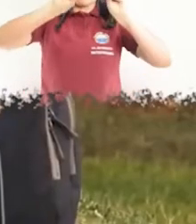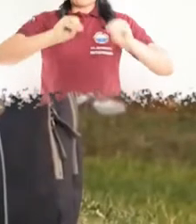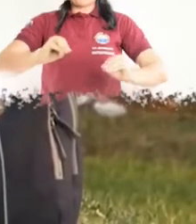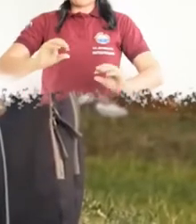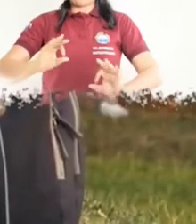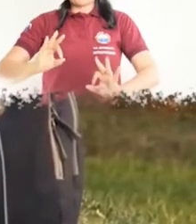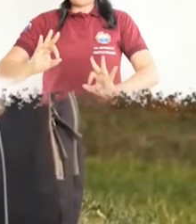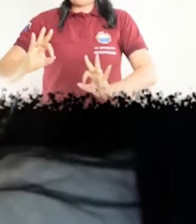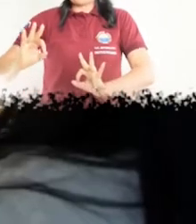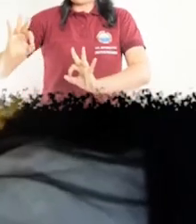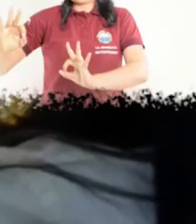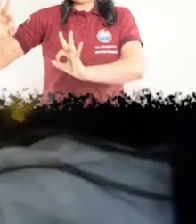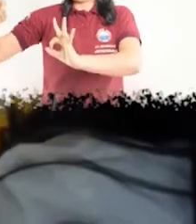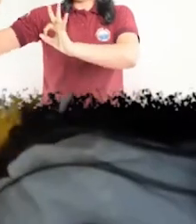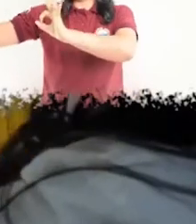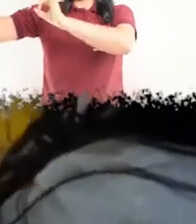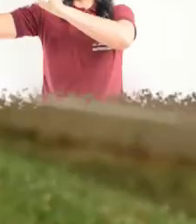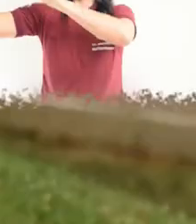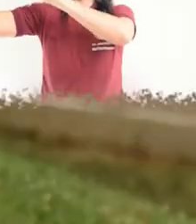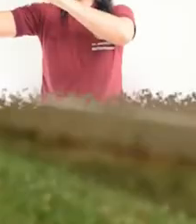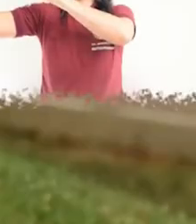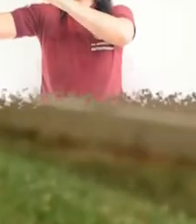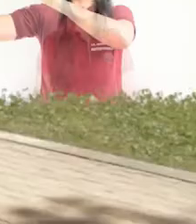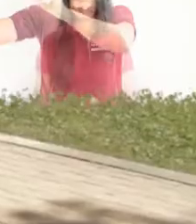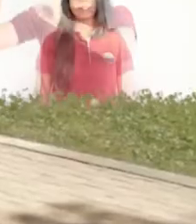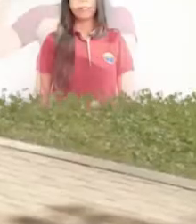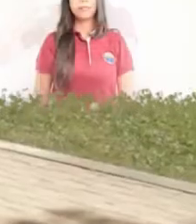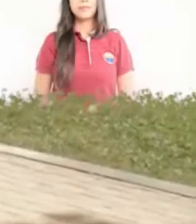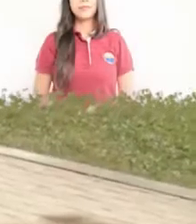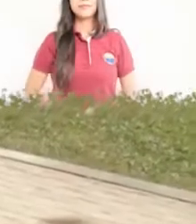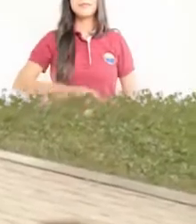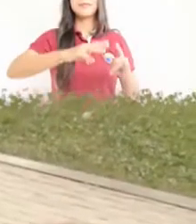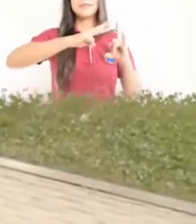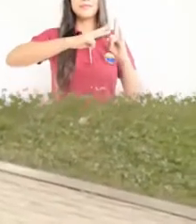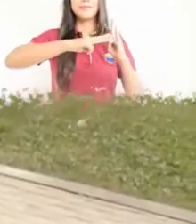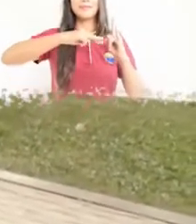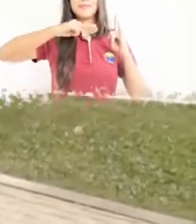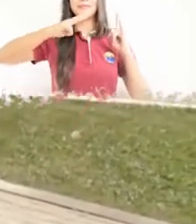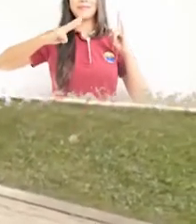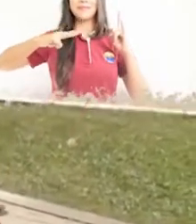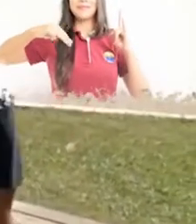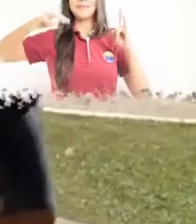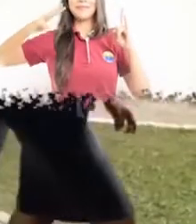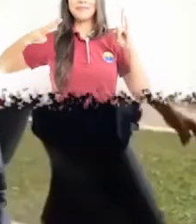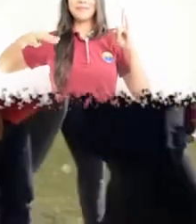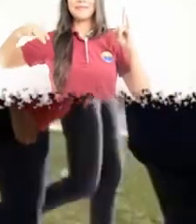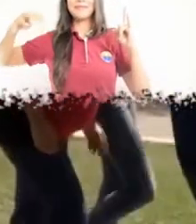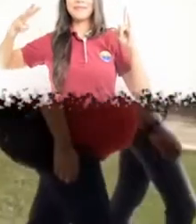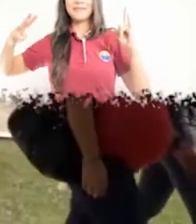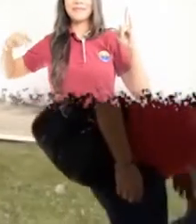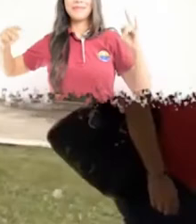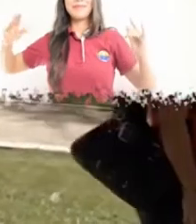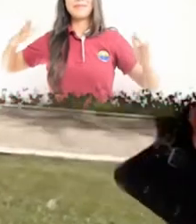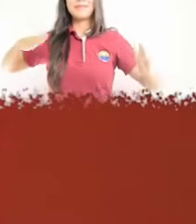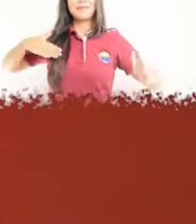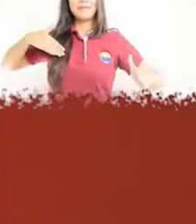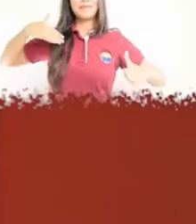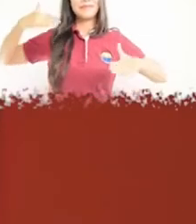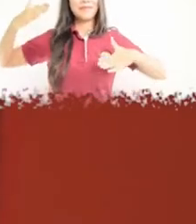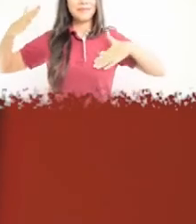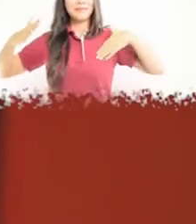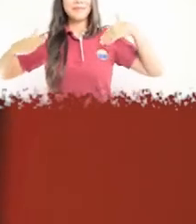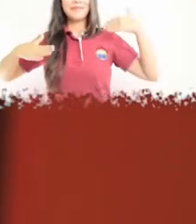integral, excelencia Universidad del Magdalena